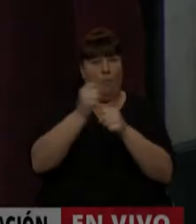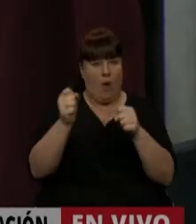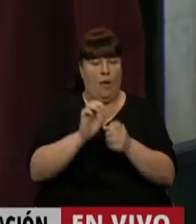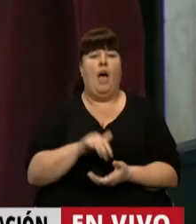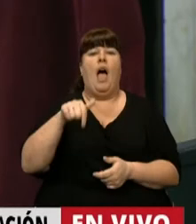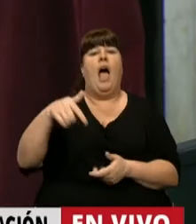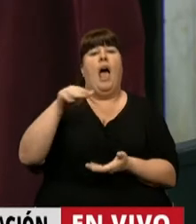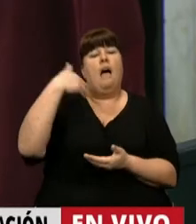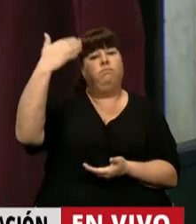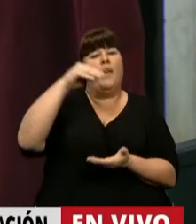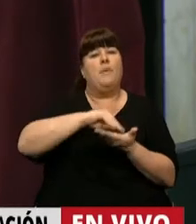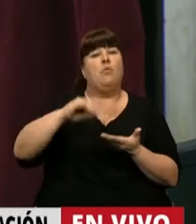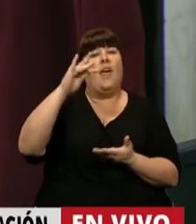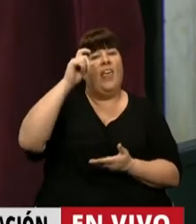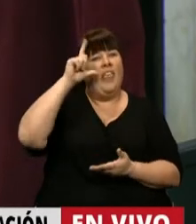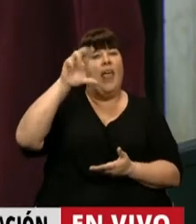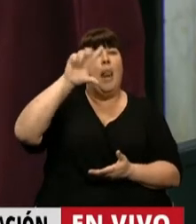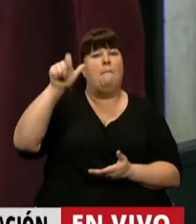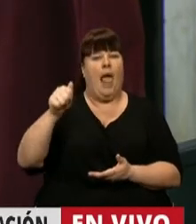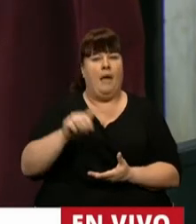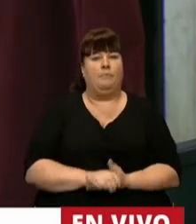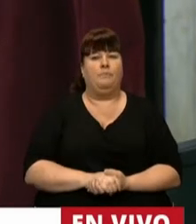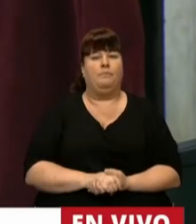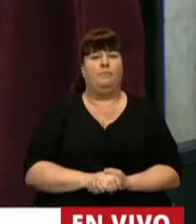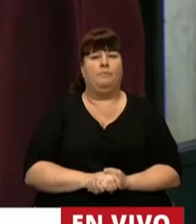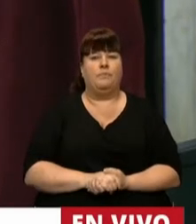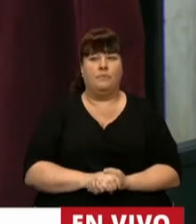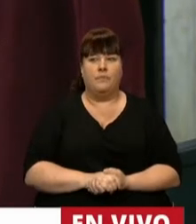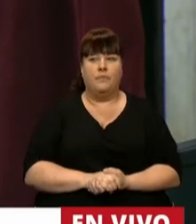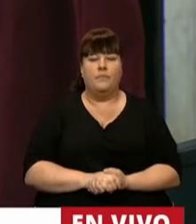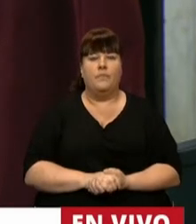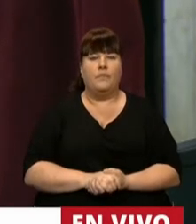Tiene la palabra la diputada Romina del Pla. Gracias.